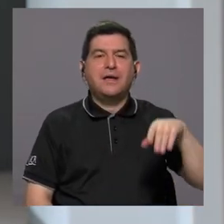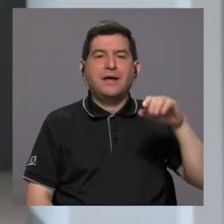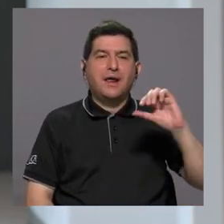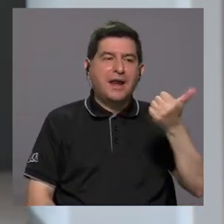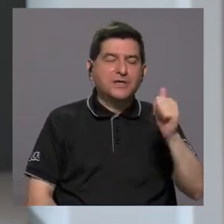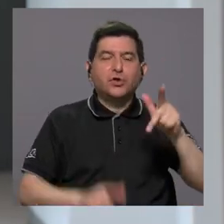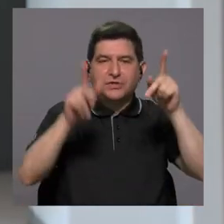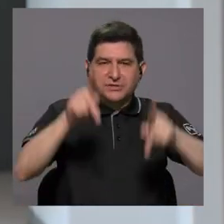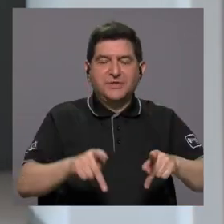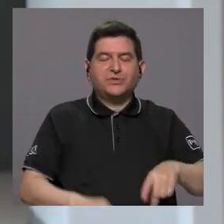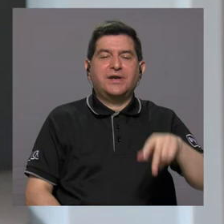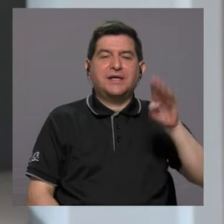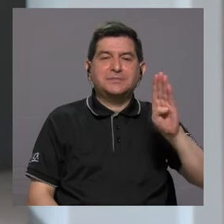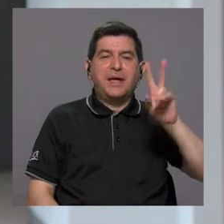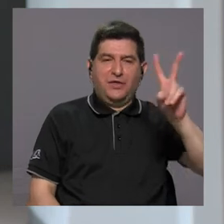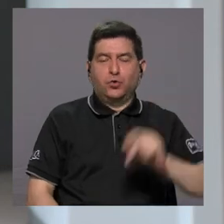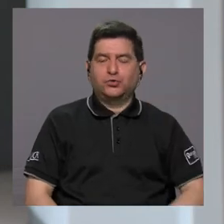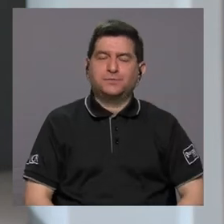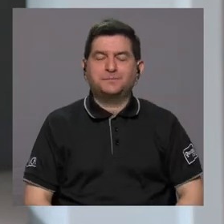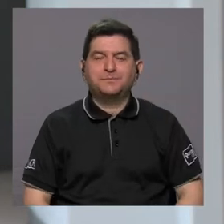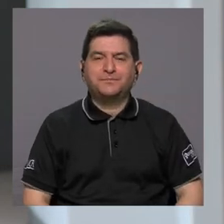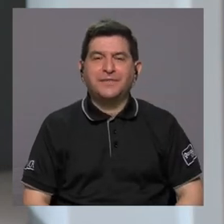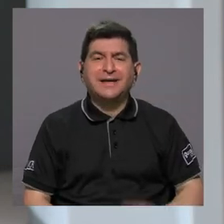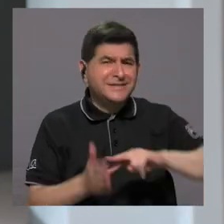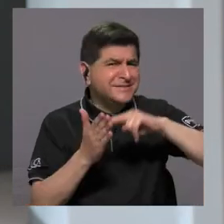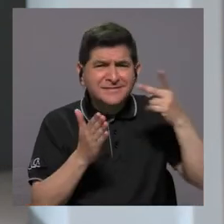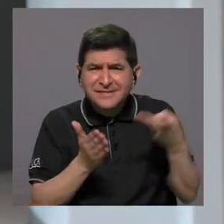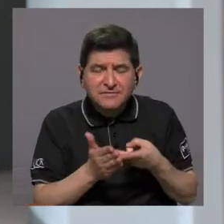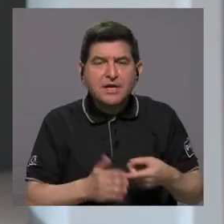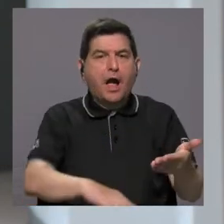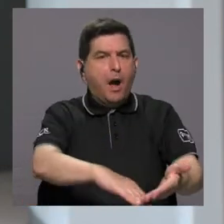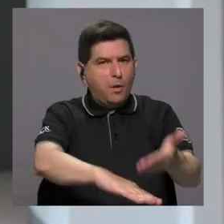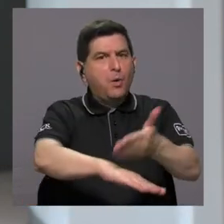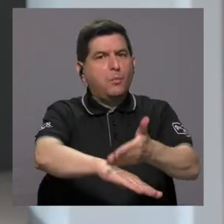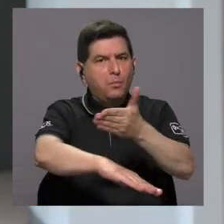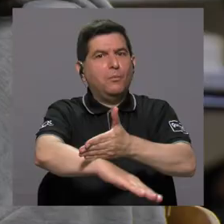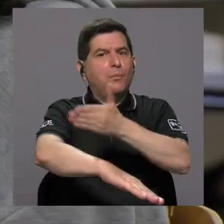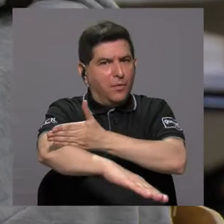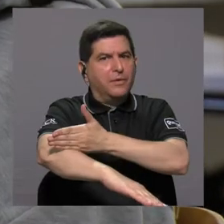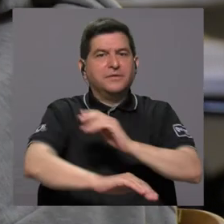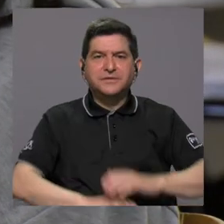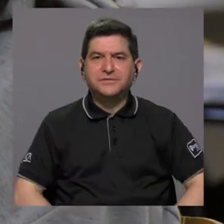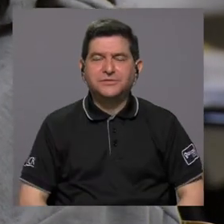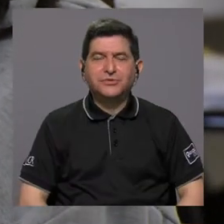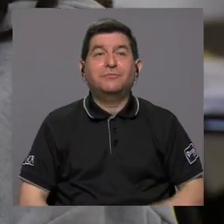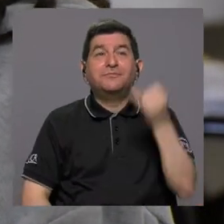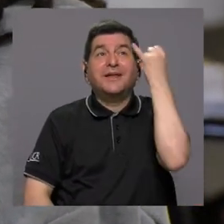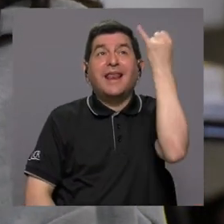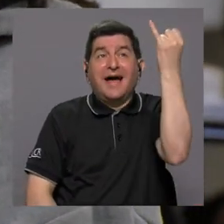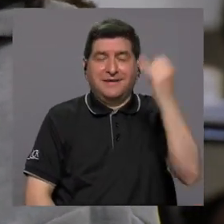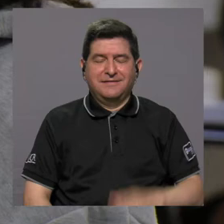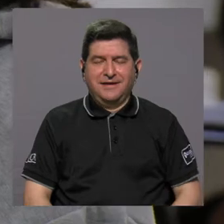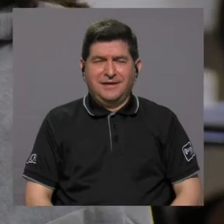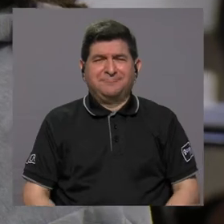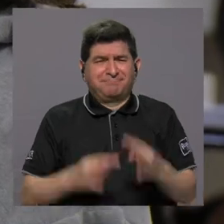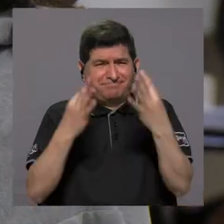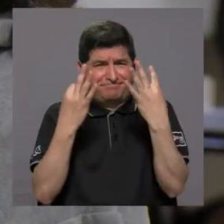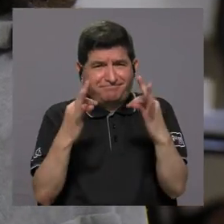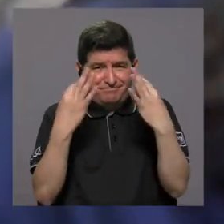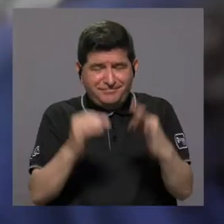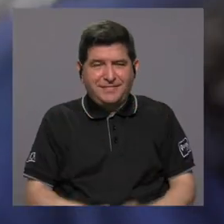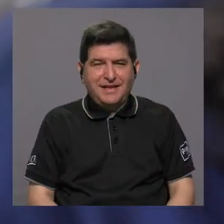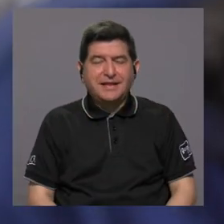el resto en B2. O sea que hubo un mejoramiento y la idea es poder